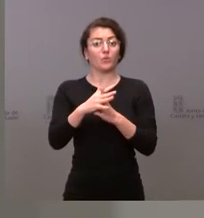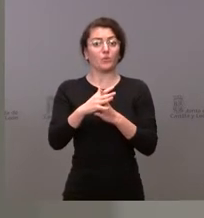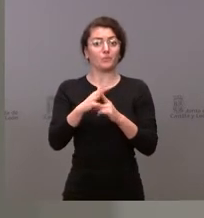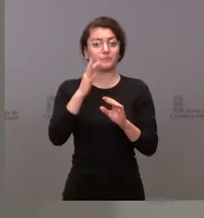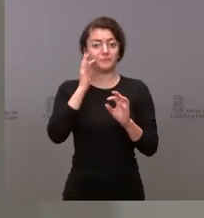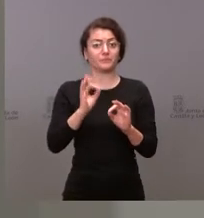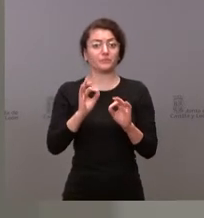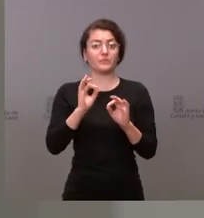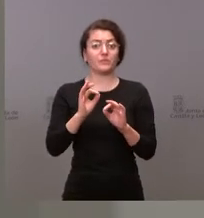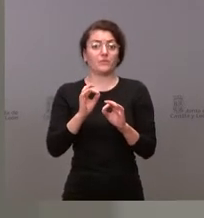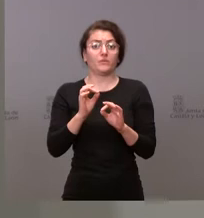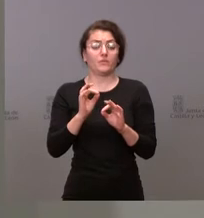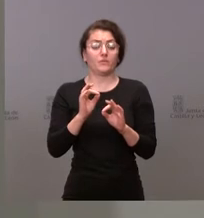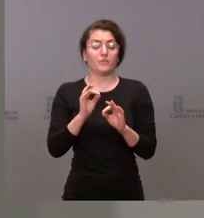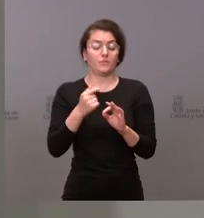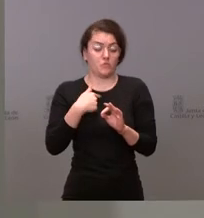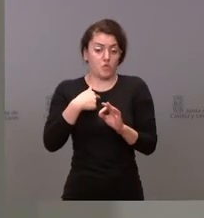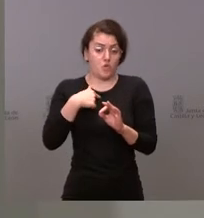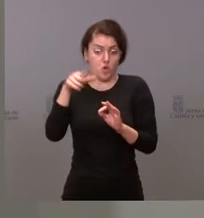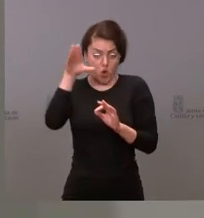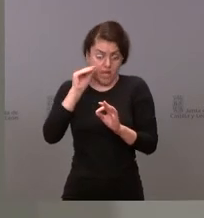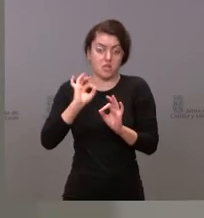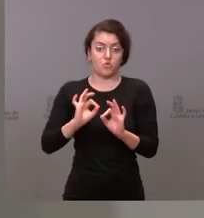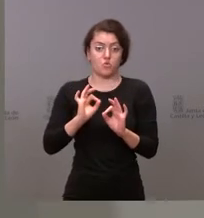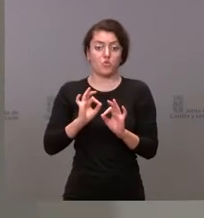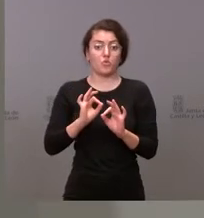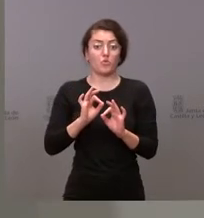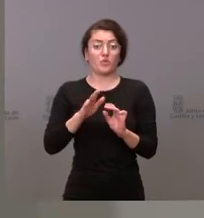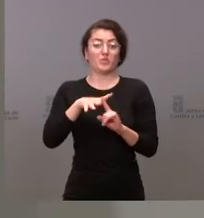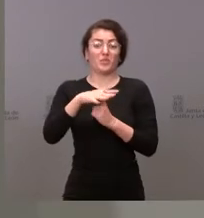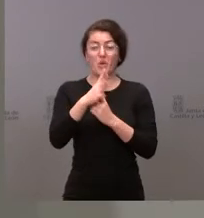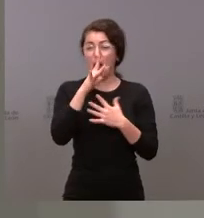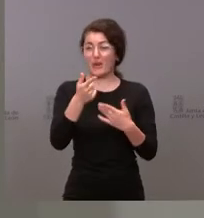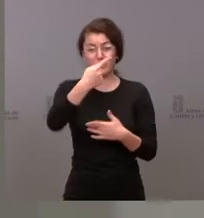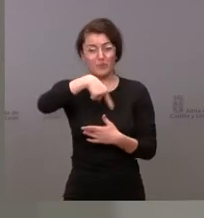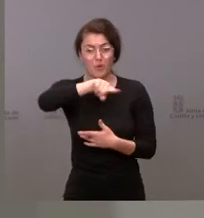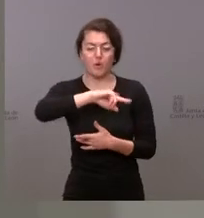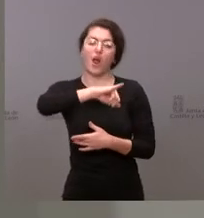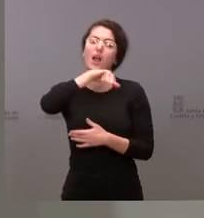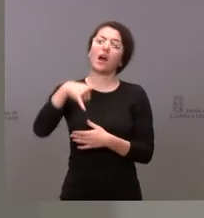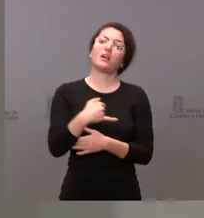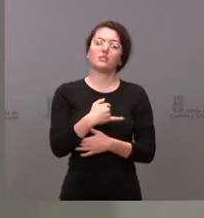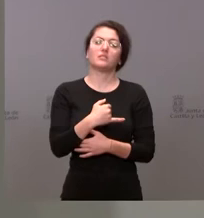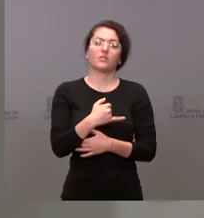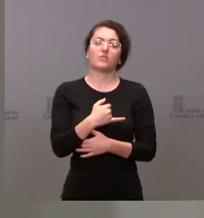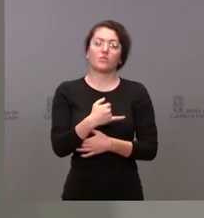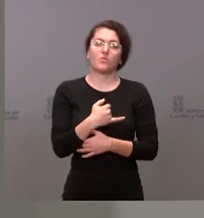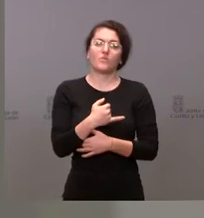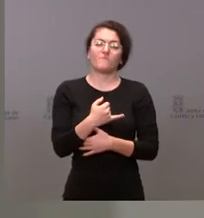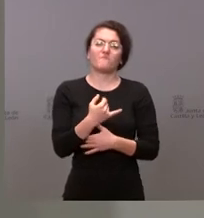yo así lo entiendo que haya cansancio, que haya a veces